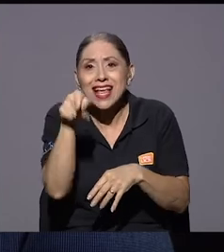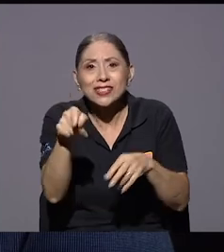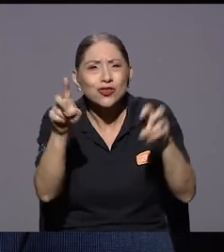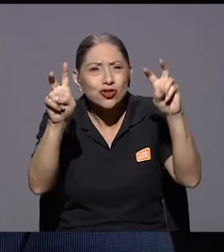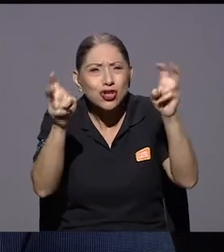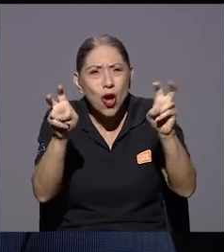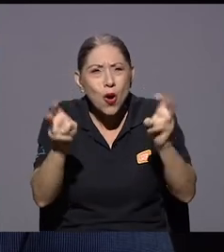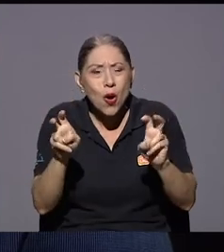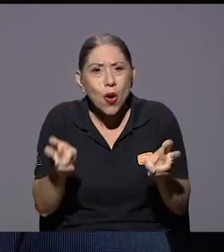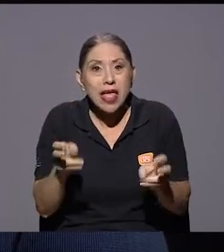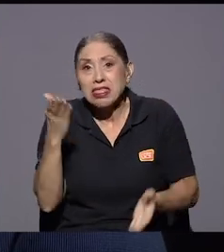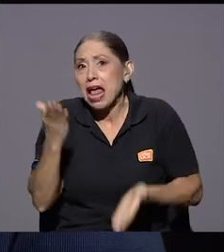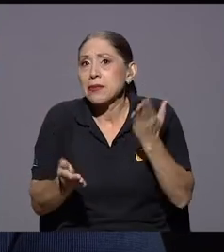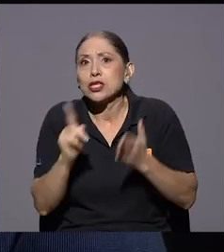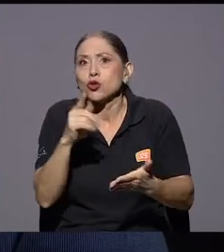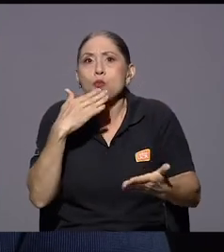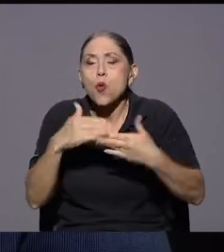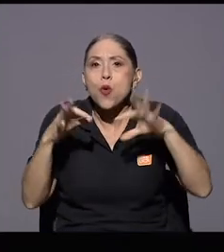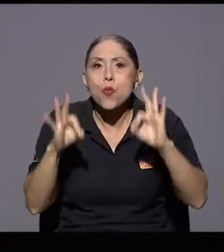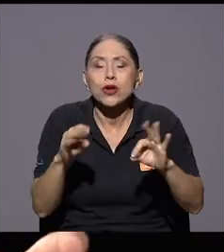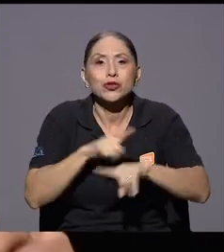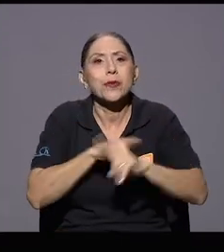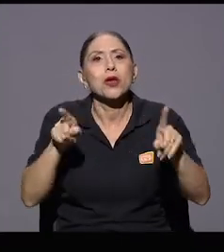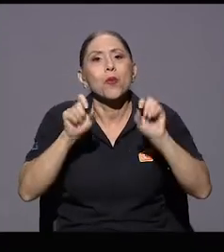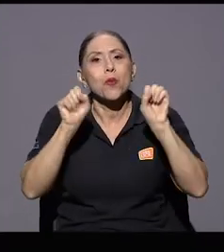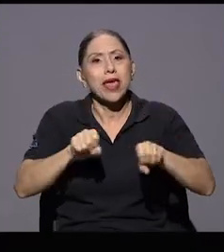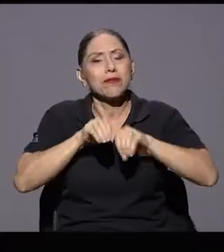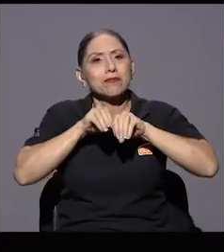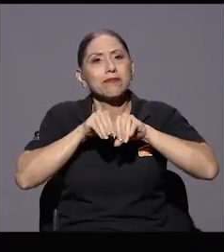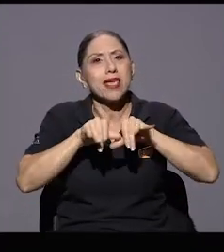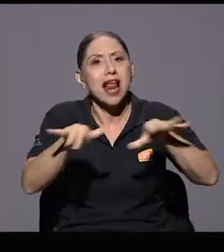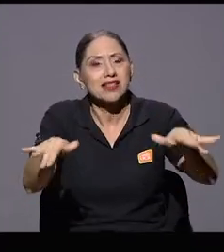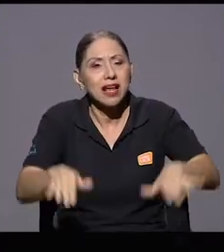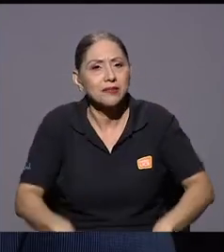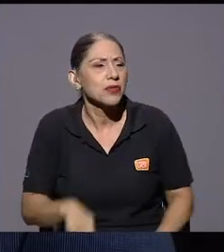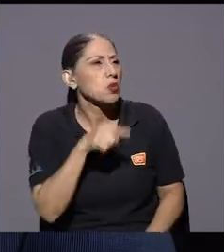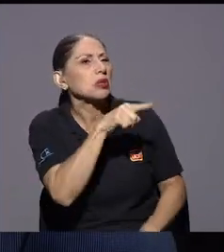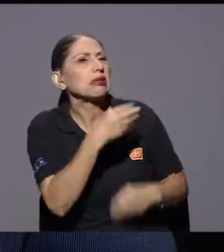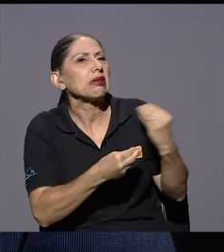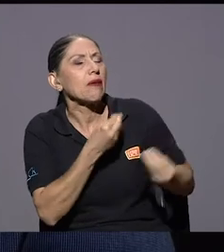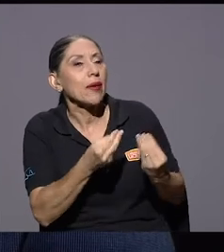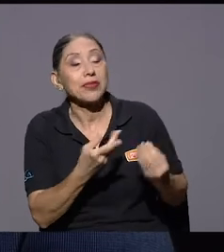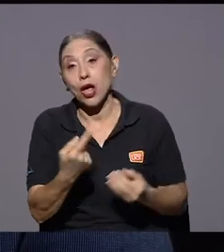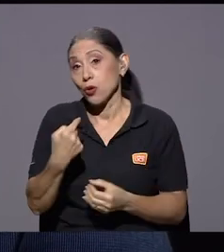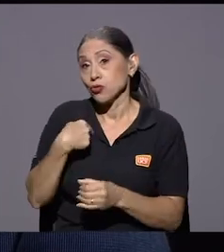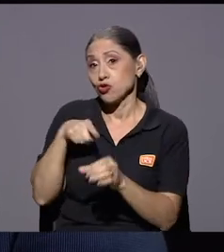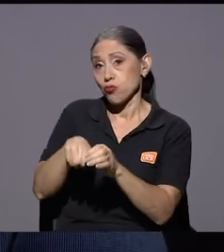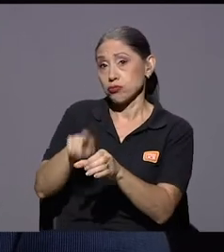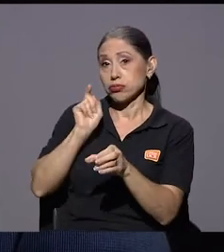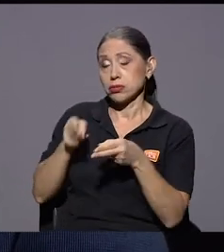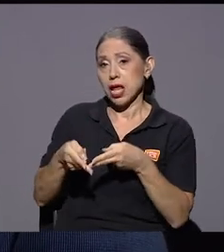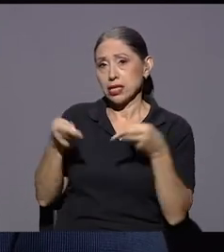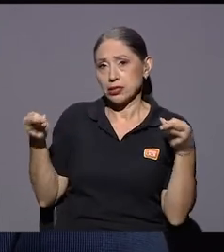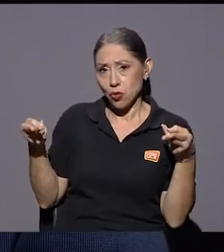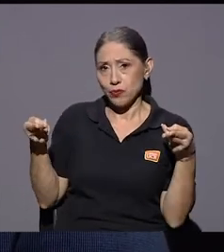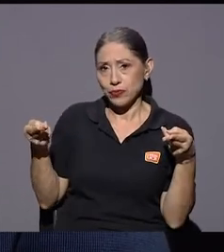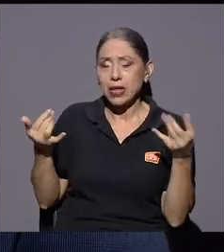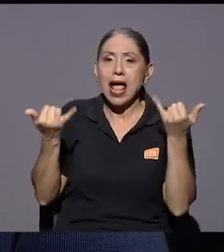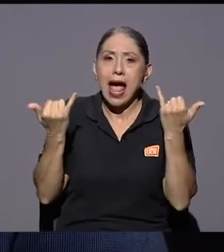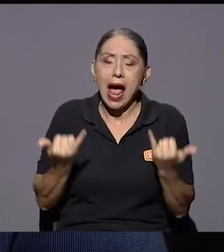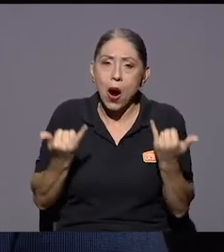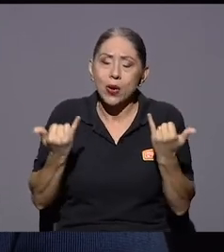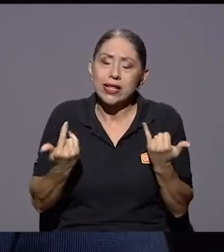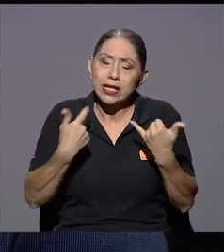vean muy elaborados se viralicen ¿qué se viene para esto? bueno yo salí de Nación estoy